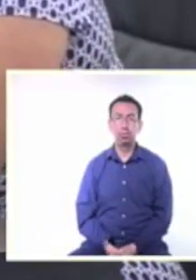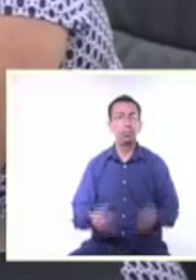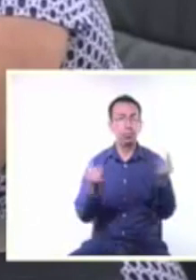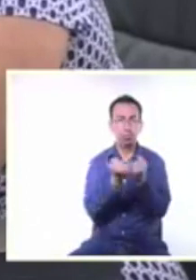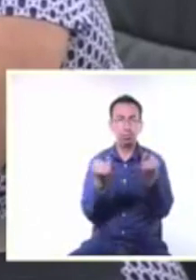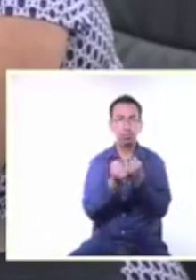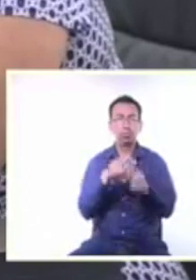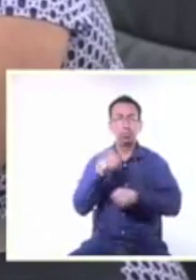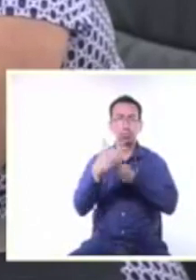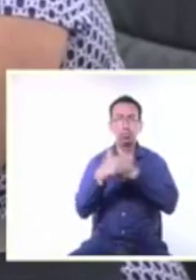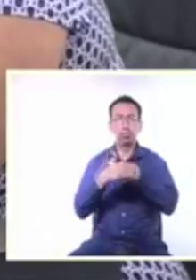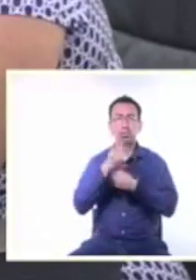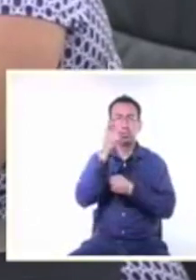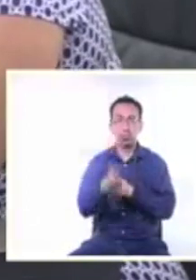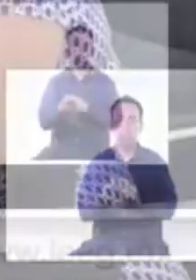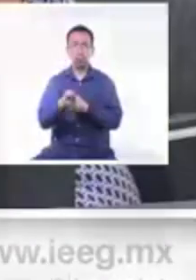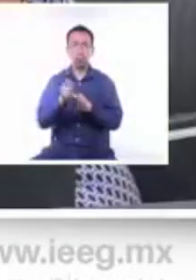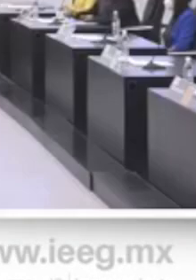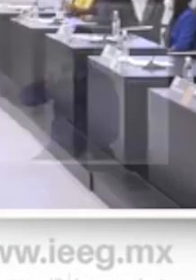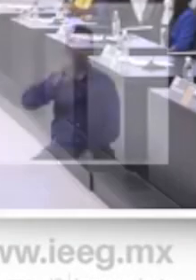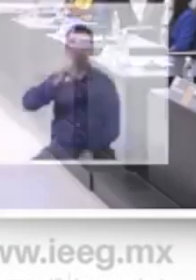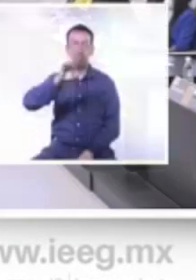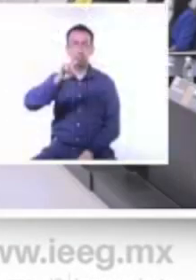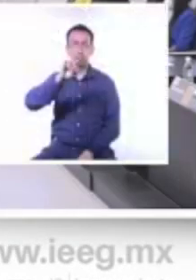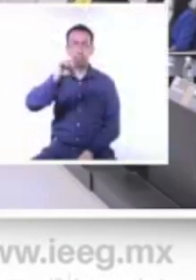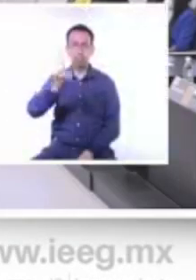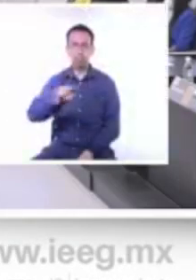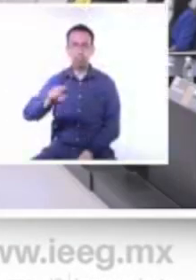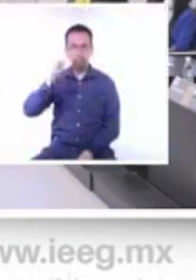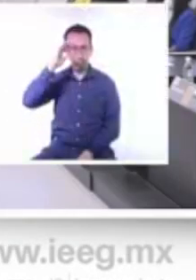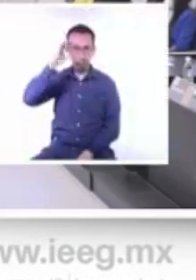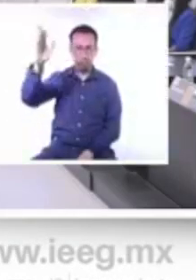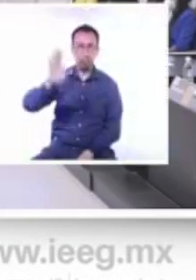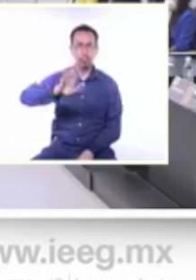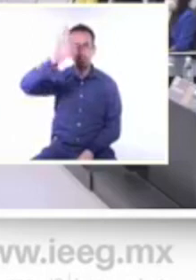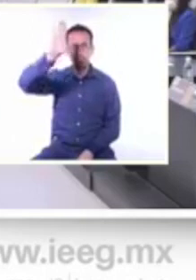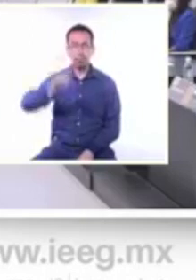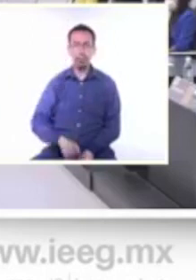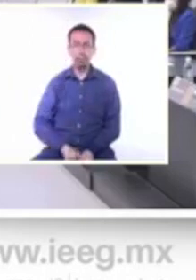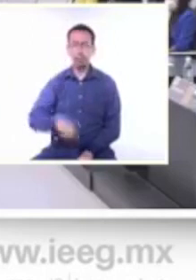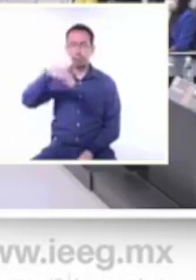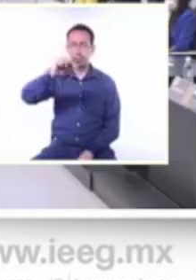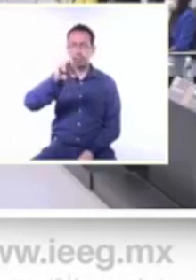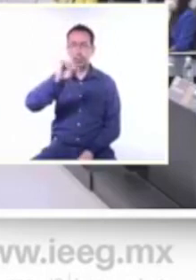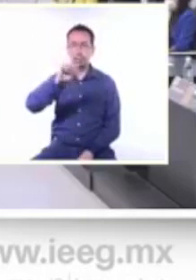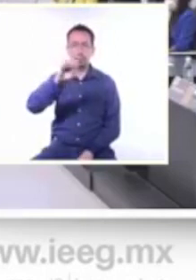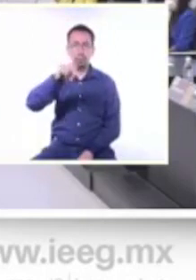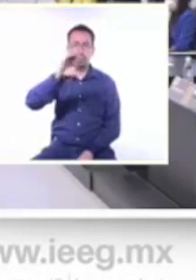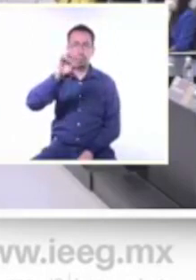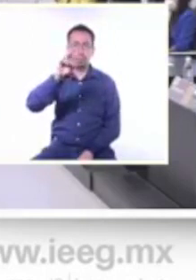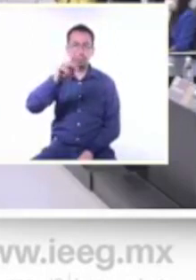la confianza que le han brindado y resaltó su comprensión sobre el descontento que existe en cuanto a la